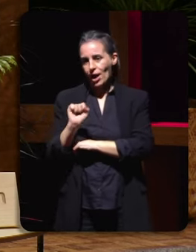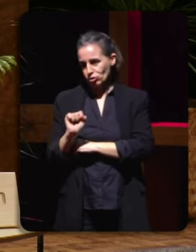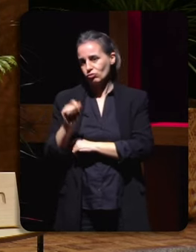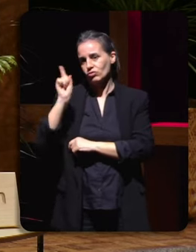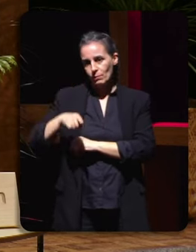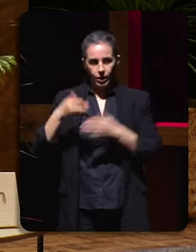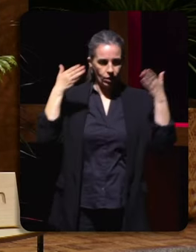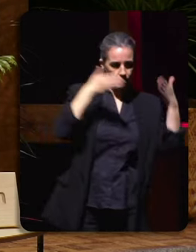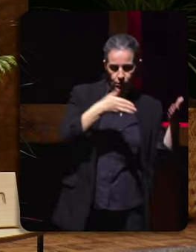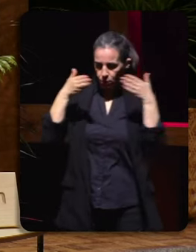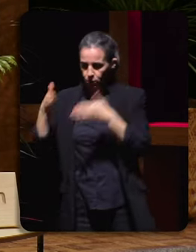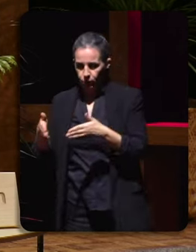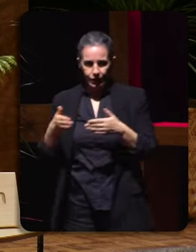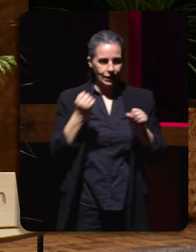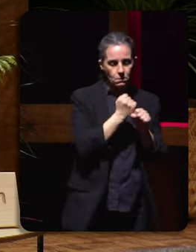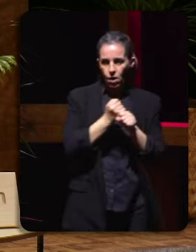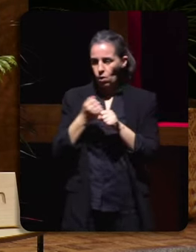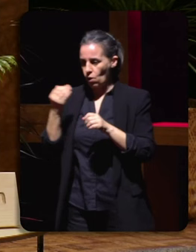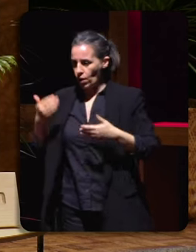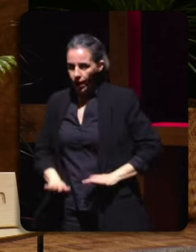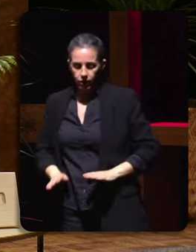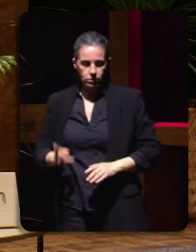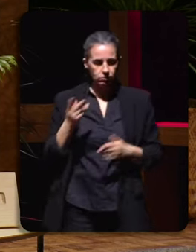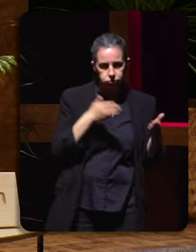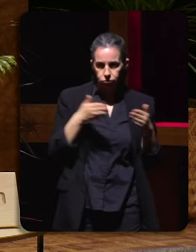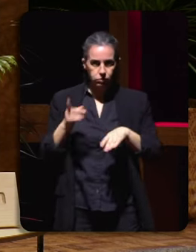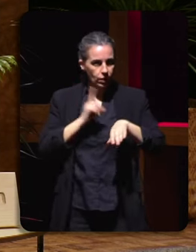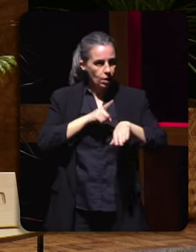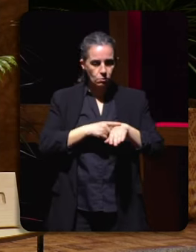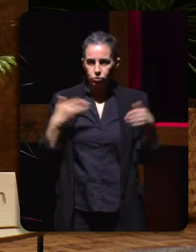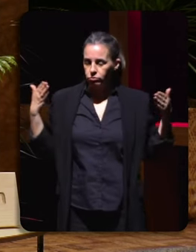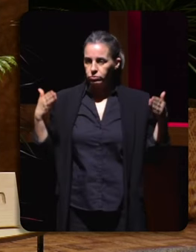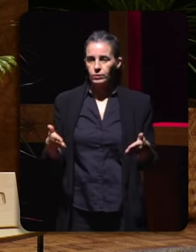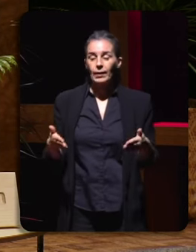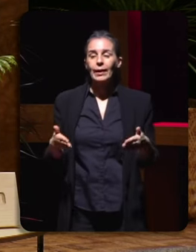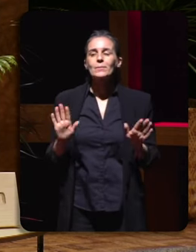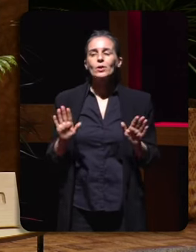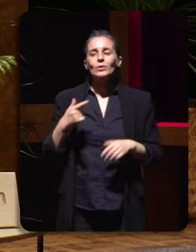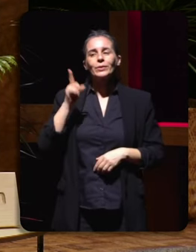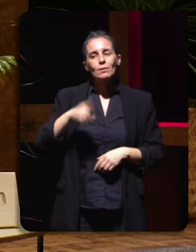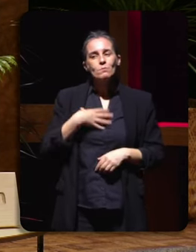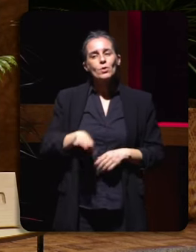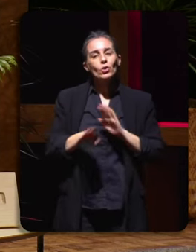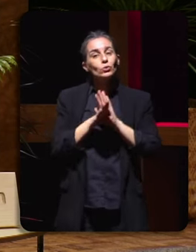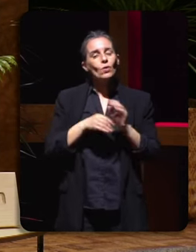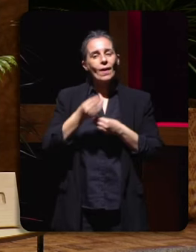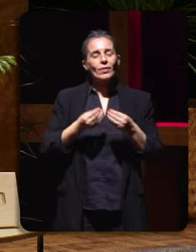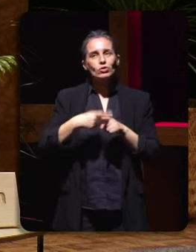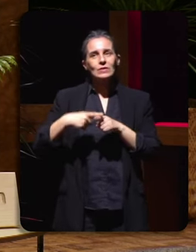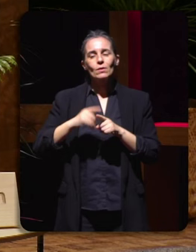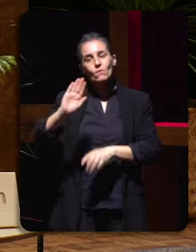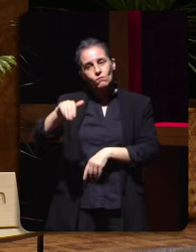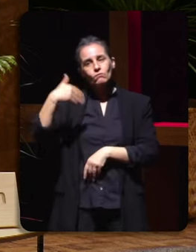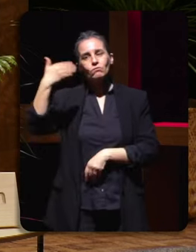parte do meu tempo pero bueno eu creo que tamén se poden seguir facendo cousas fora era algo así como